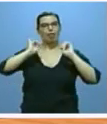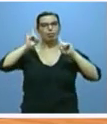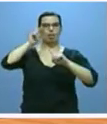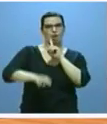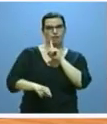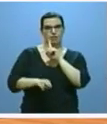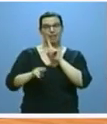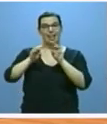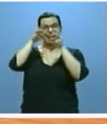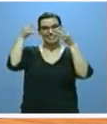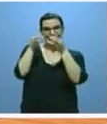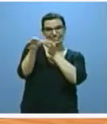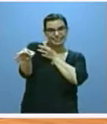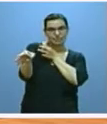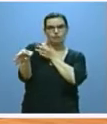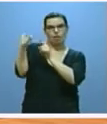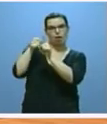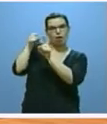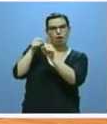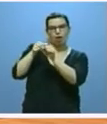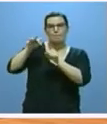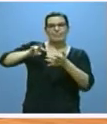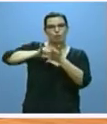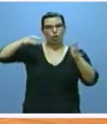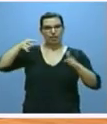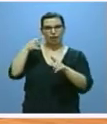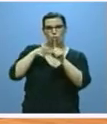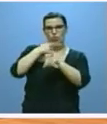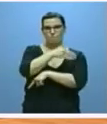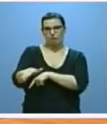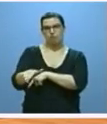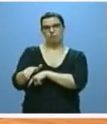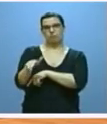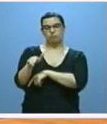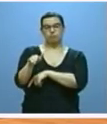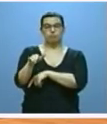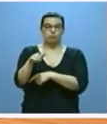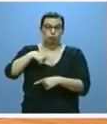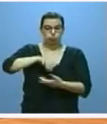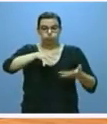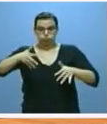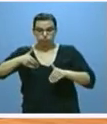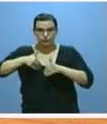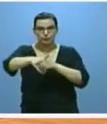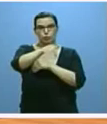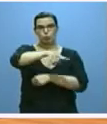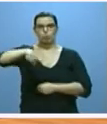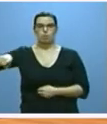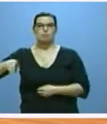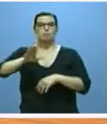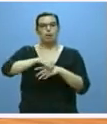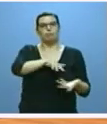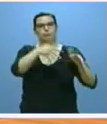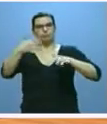ciberacoso y el mal uso de las tecnologías de la información y de la comunicación que desarrollaremos en los próximos meses para su